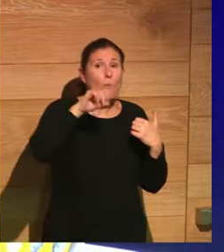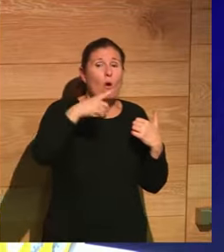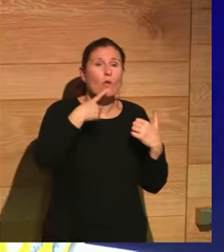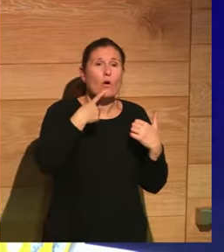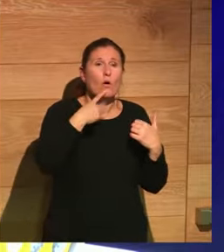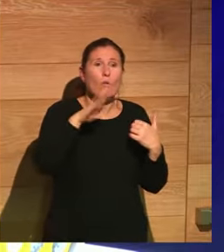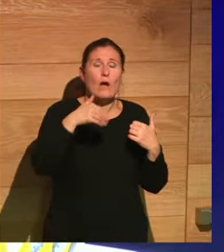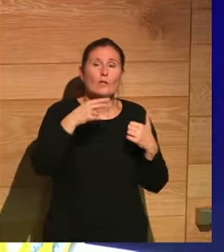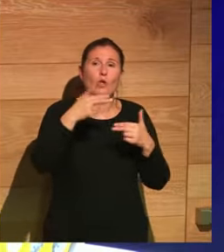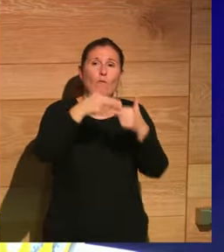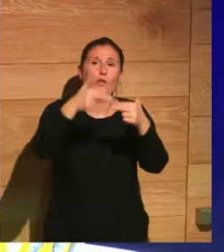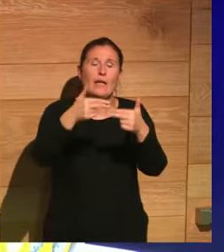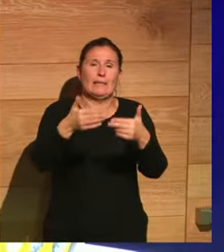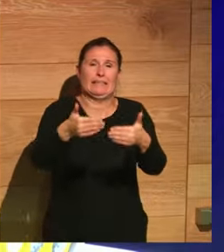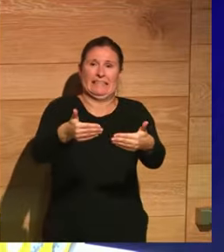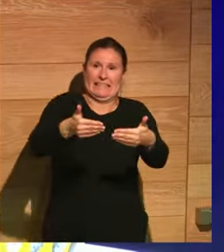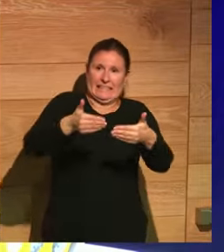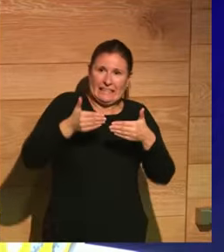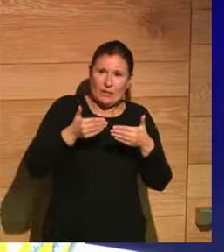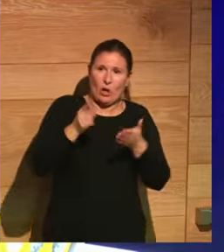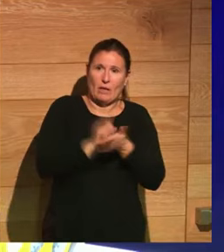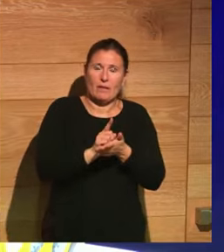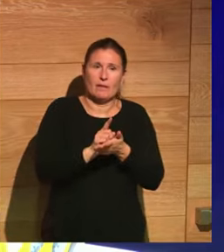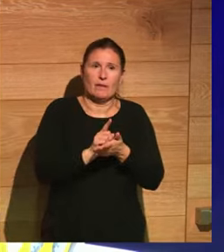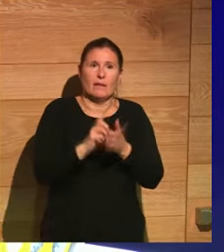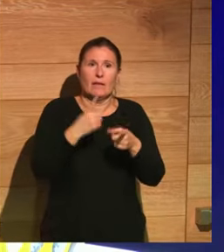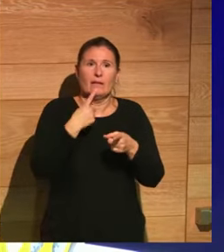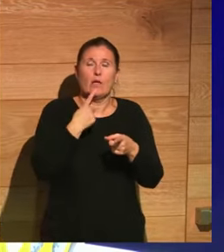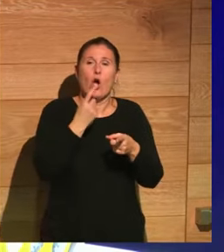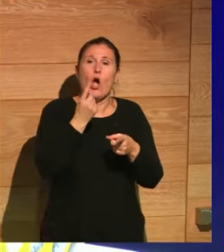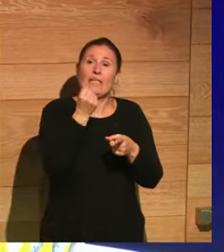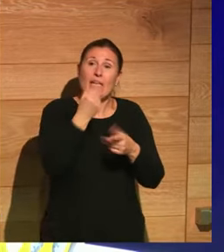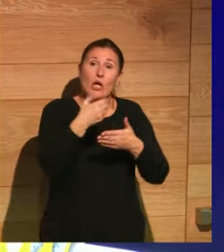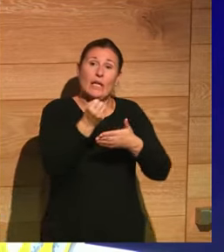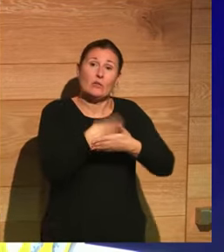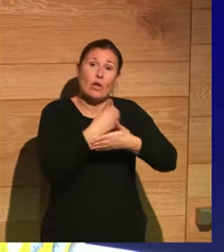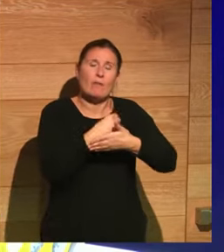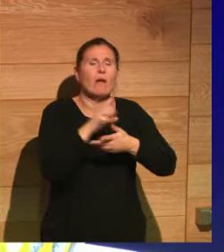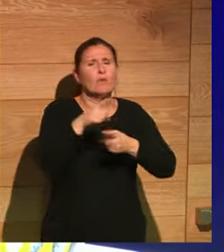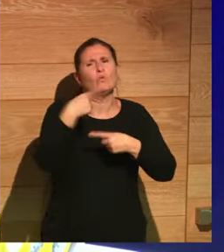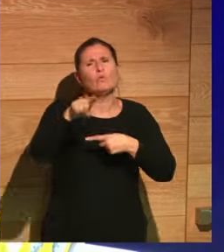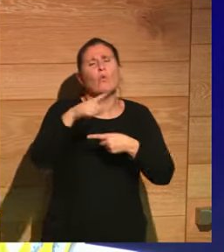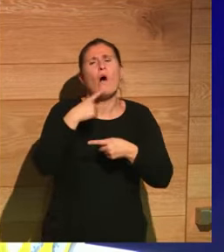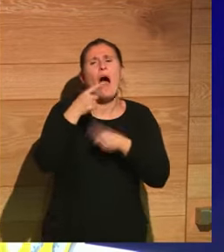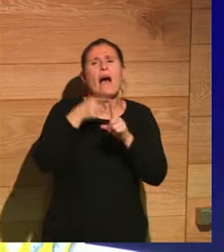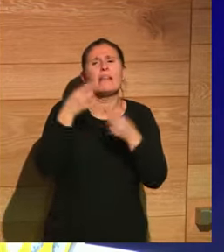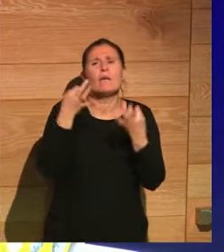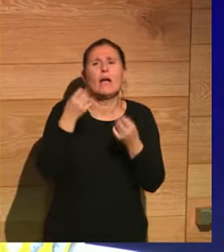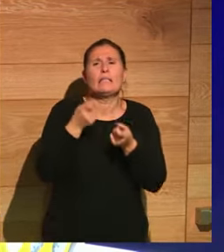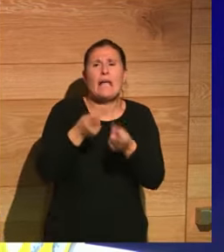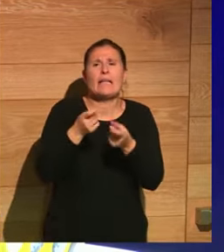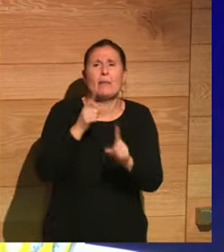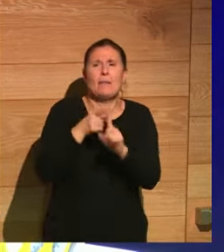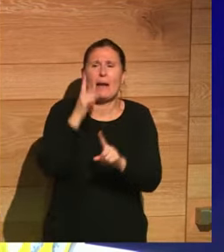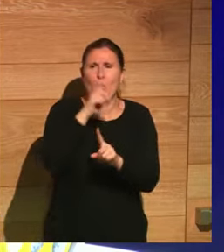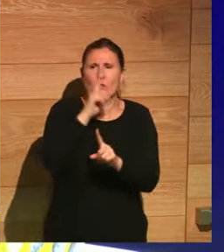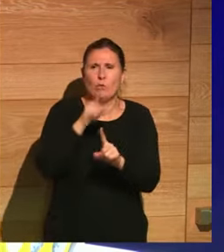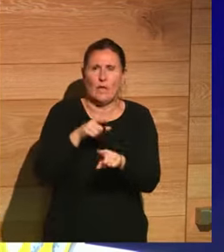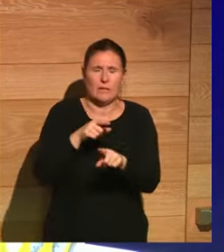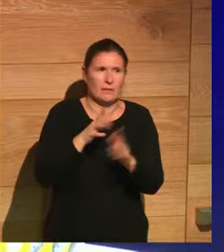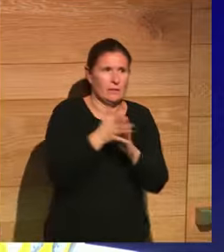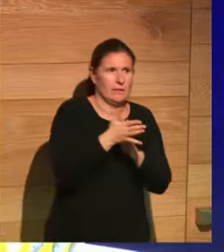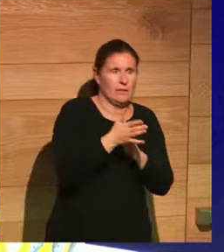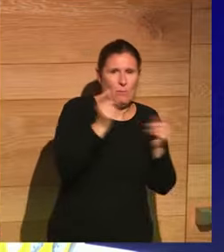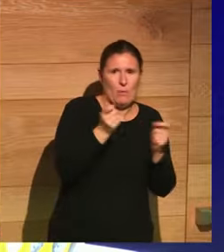retrotrajo todas las fronteras? que es que el dinero que se ahorraba de las conquistas se lo gastaba en prostitutas o sea terrible la propaganda